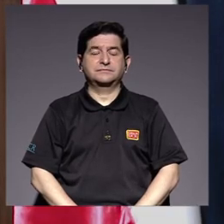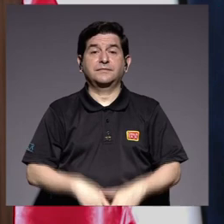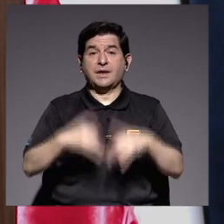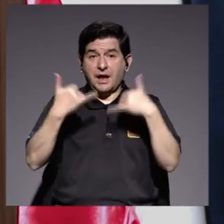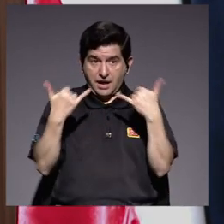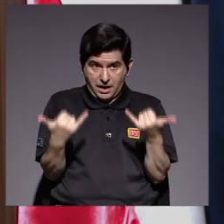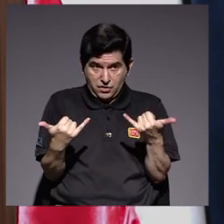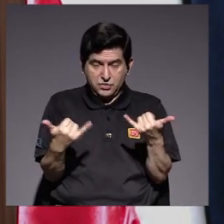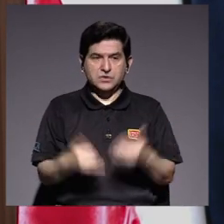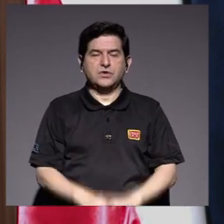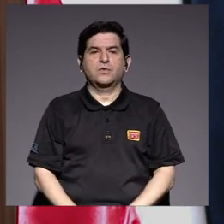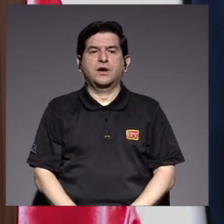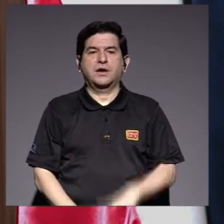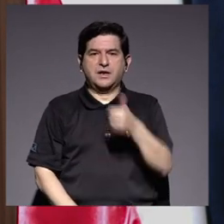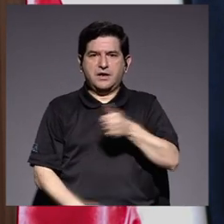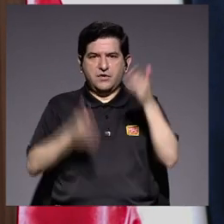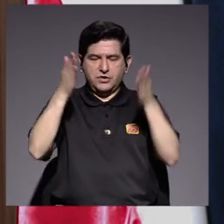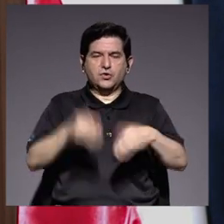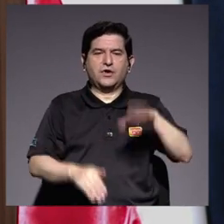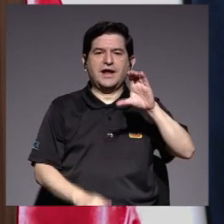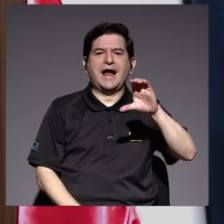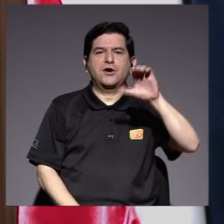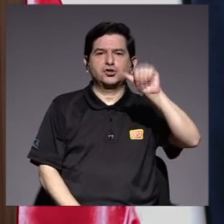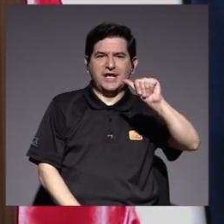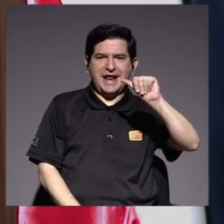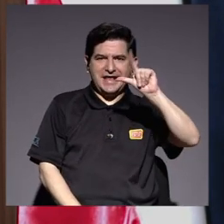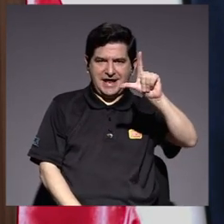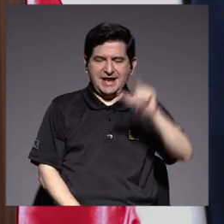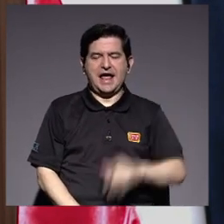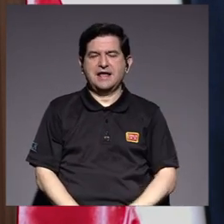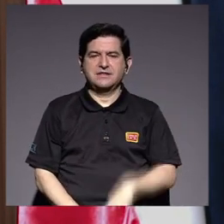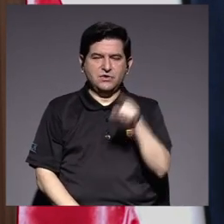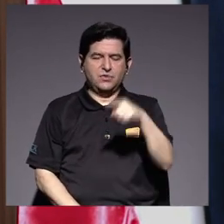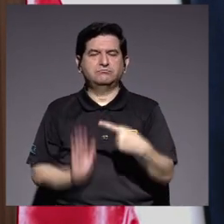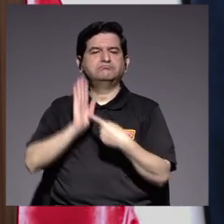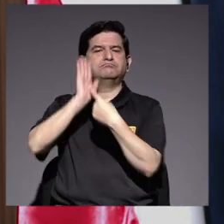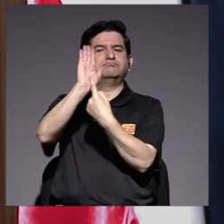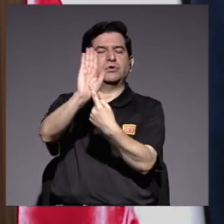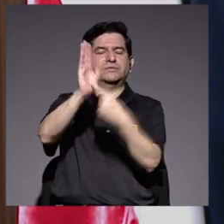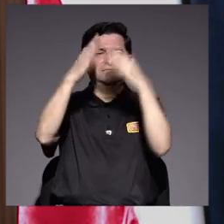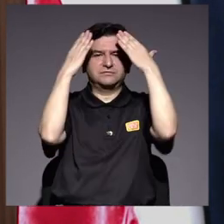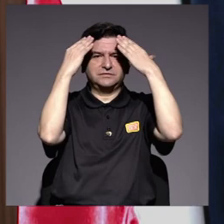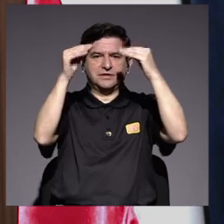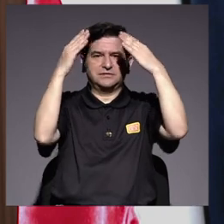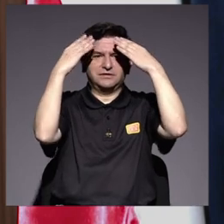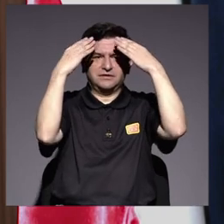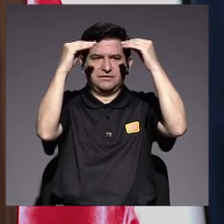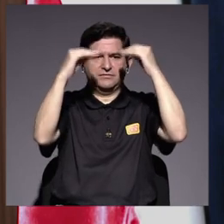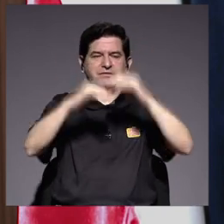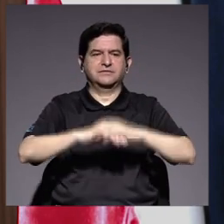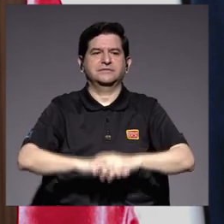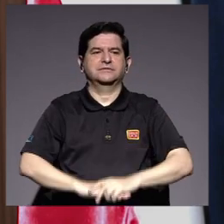Seguidamente, el señor rector, el doctor Carlos Araya Leandro, procederá con la presentación del informe.